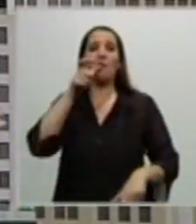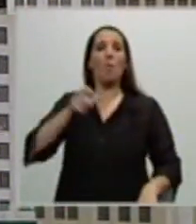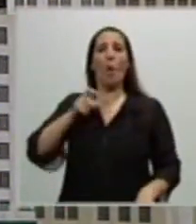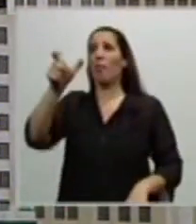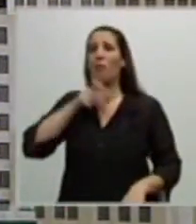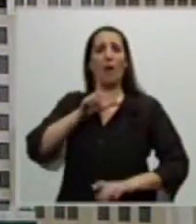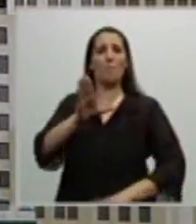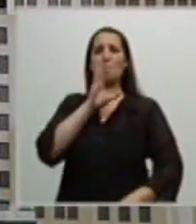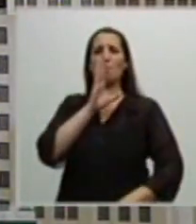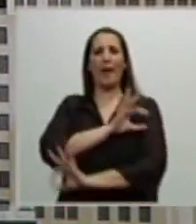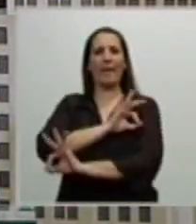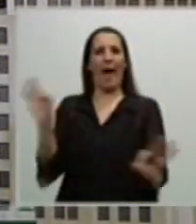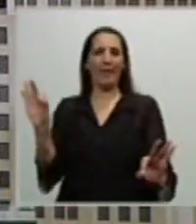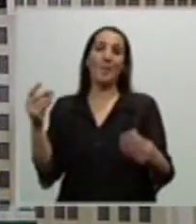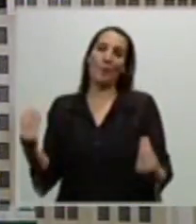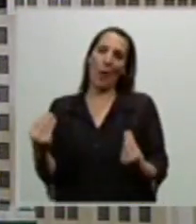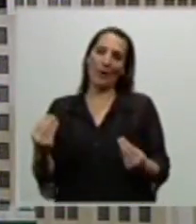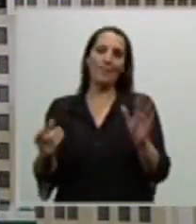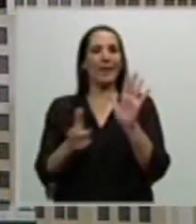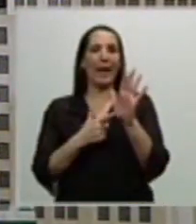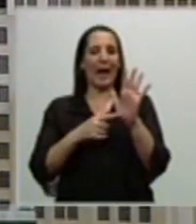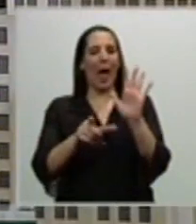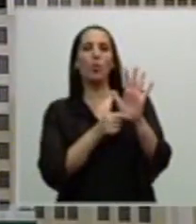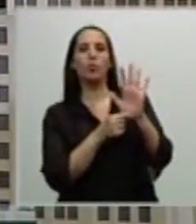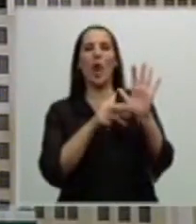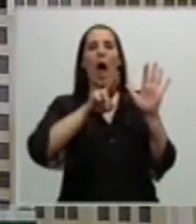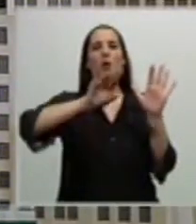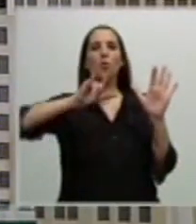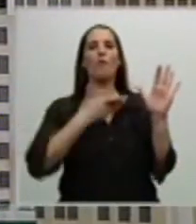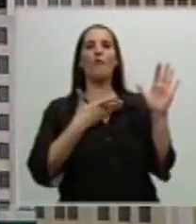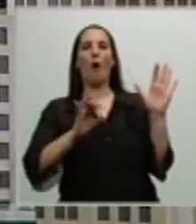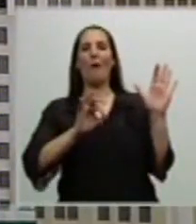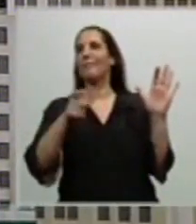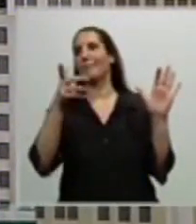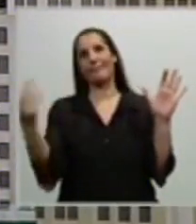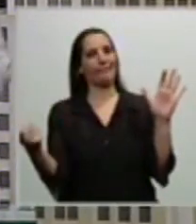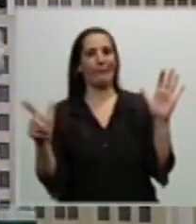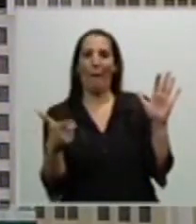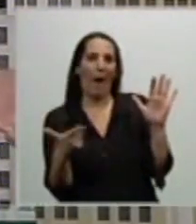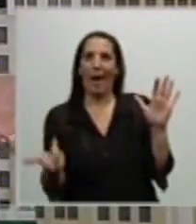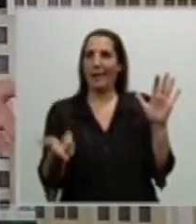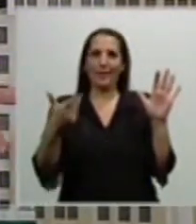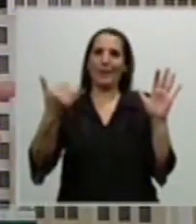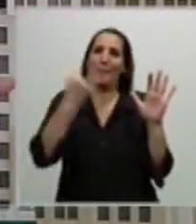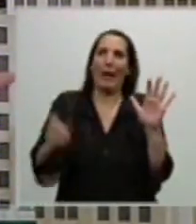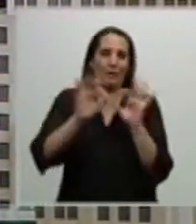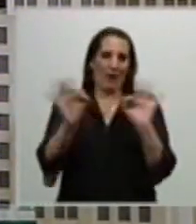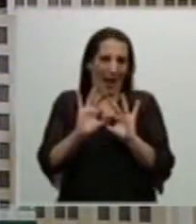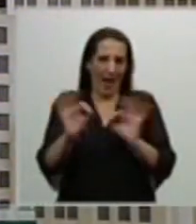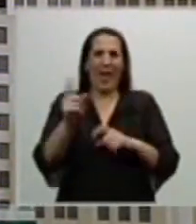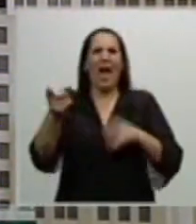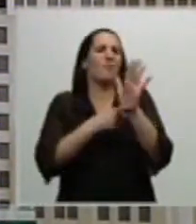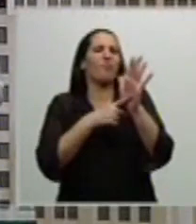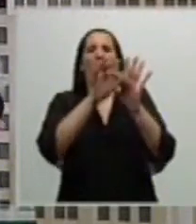hay cláusulas que no tienen respuesta. La cláusula Rufo no tiene respuesta. Las condiciones están escritas en los contratos, no las inventamos nosotros,